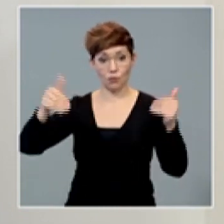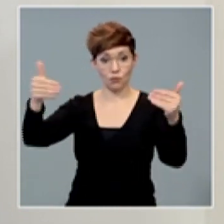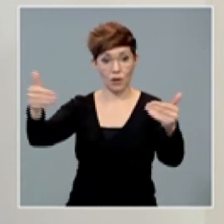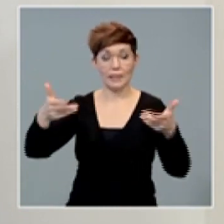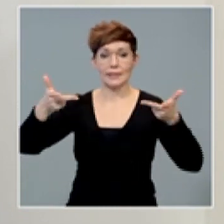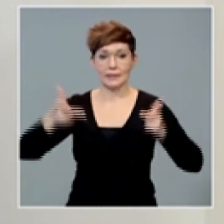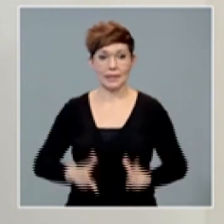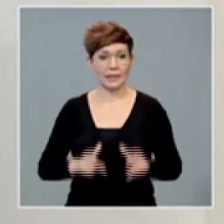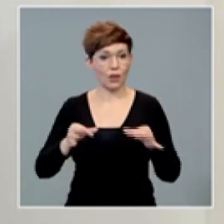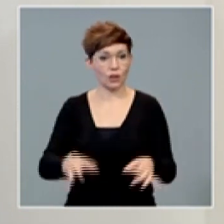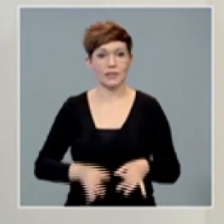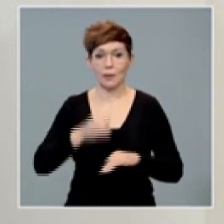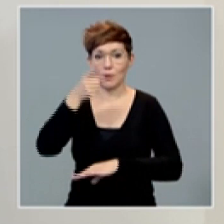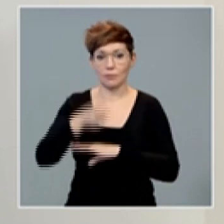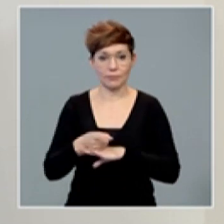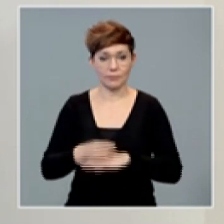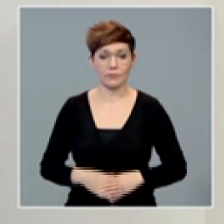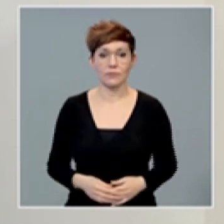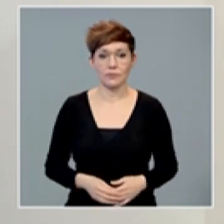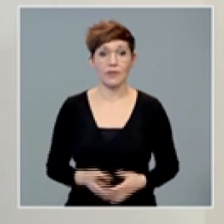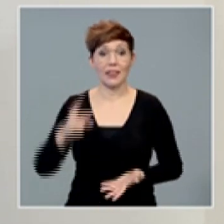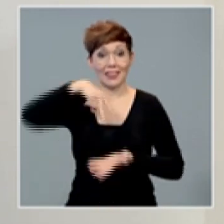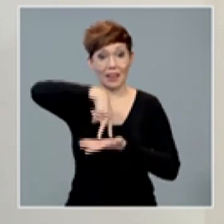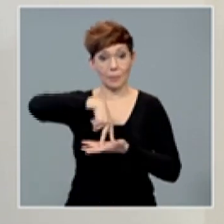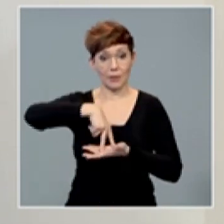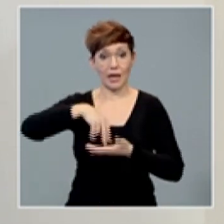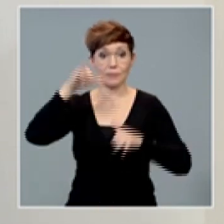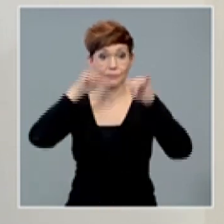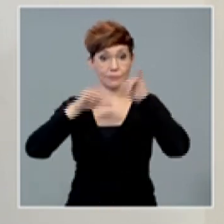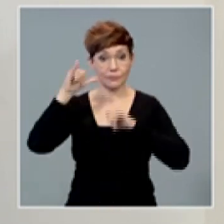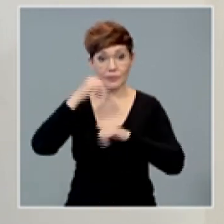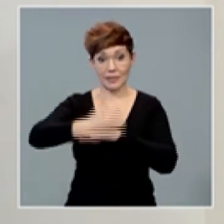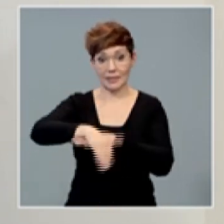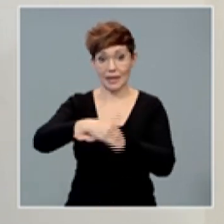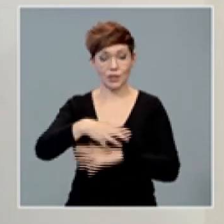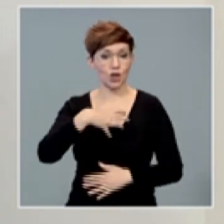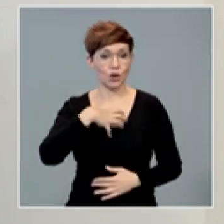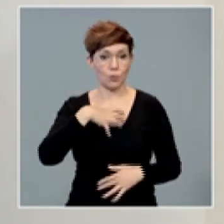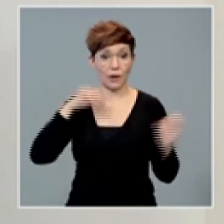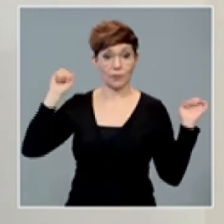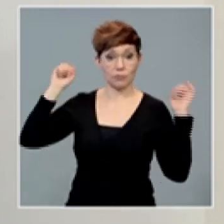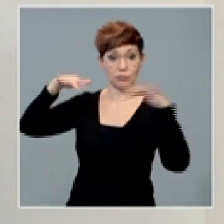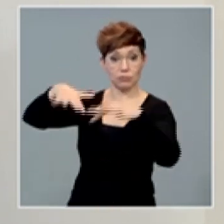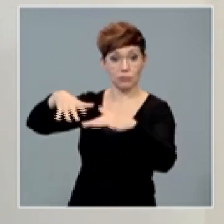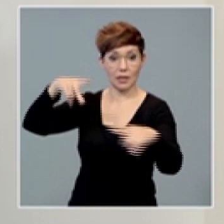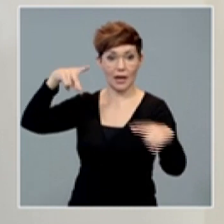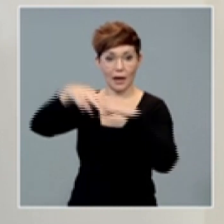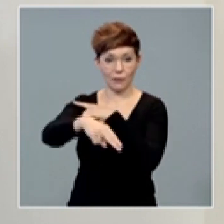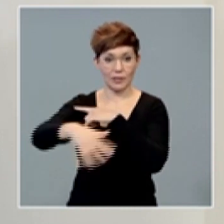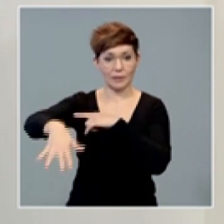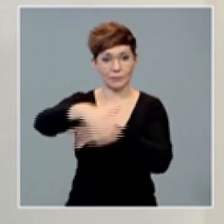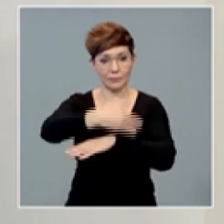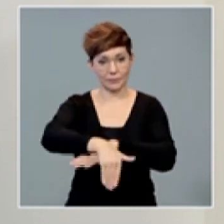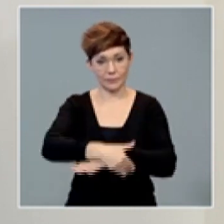sentado. No se puede consumir de pie en la calle y hay que evitar las concentraciones de personas en la vía pública.